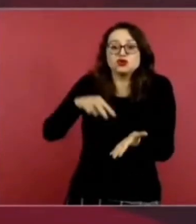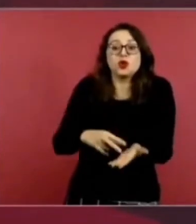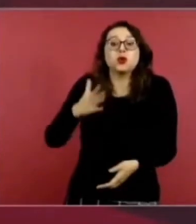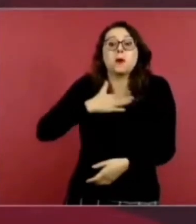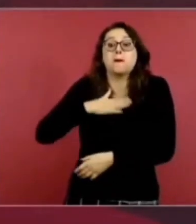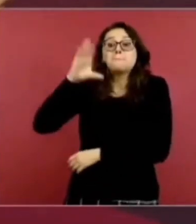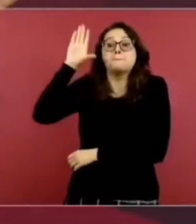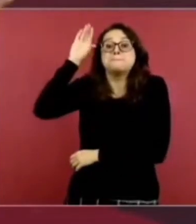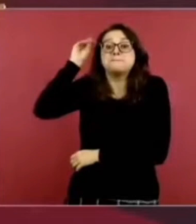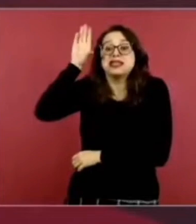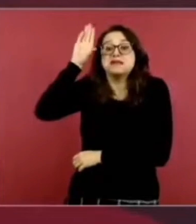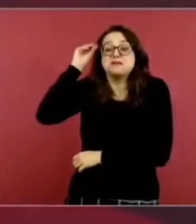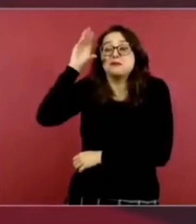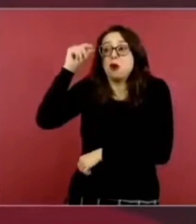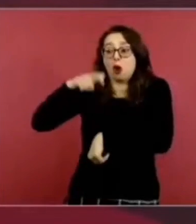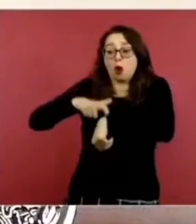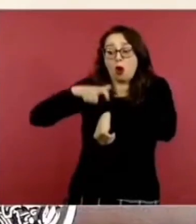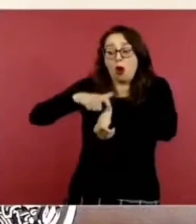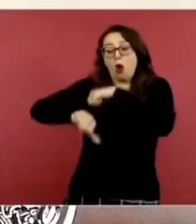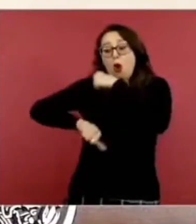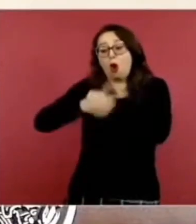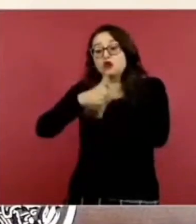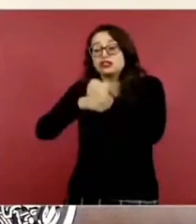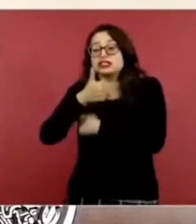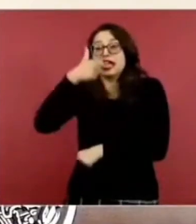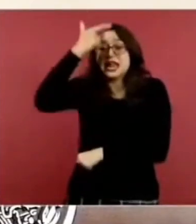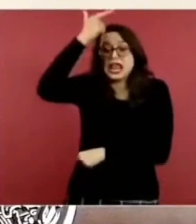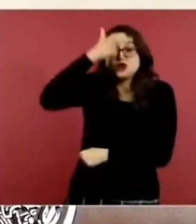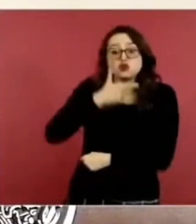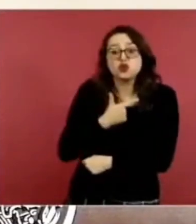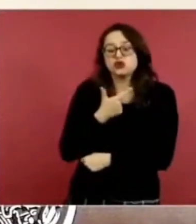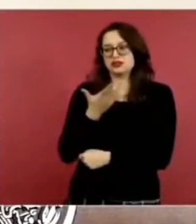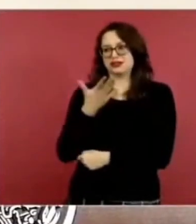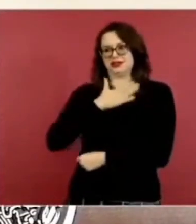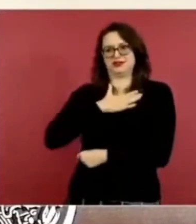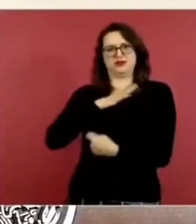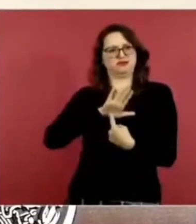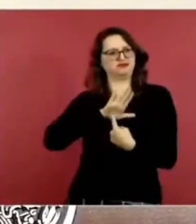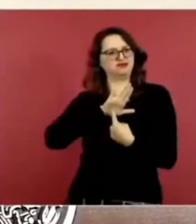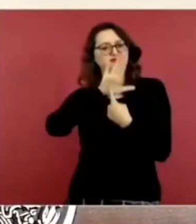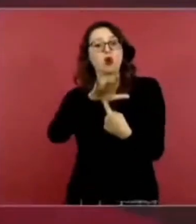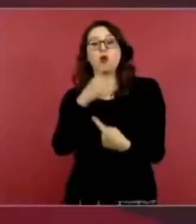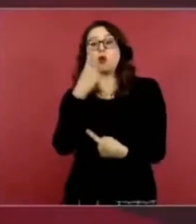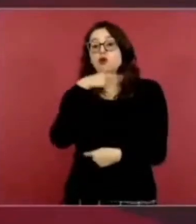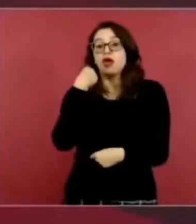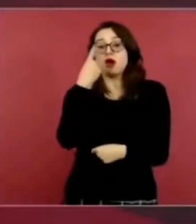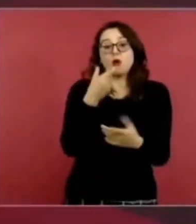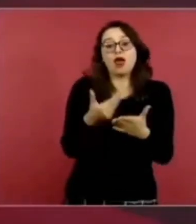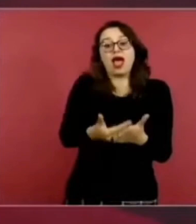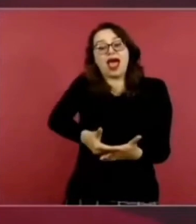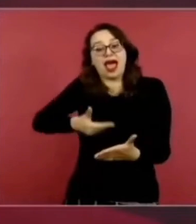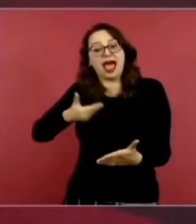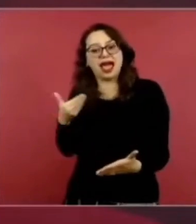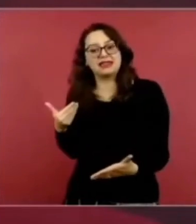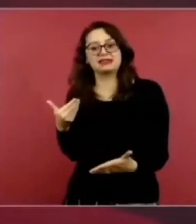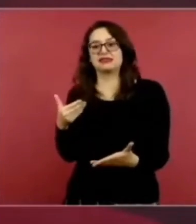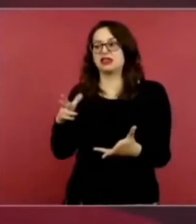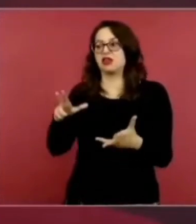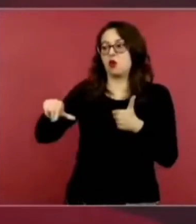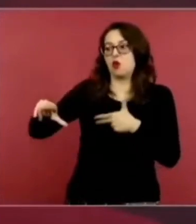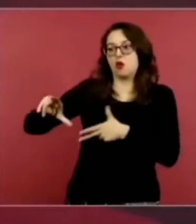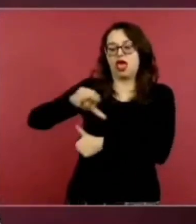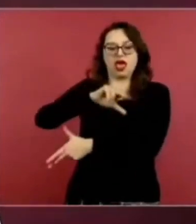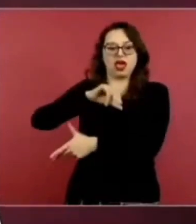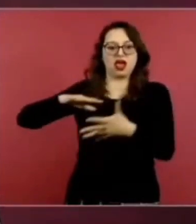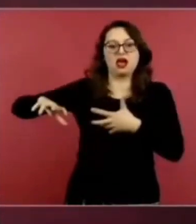alrededor de las 11, 20 de la noche, una hora antes incluso de que el huracán